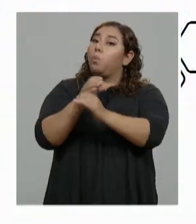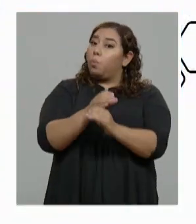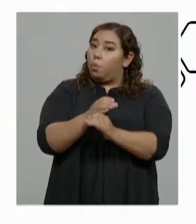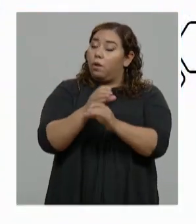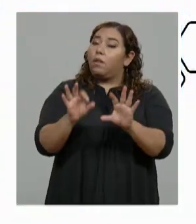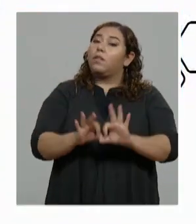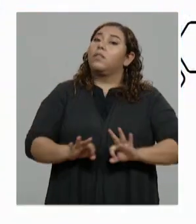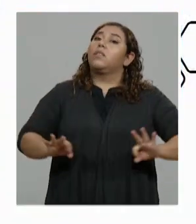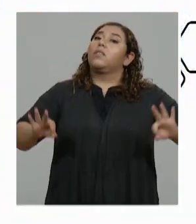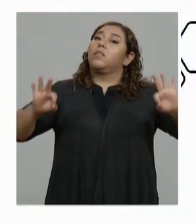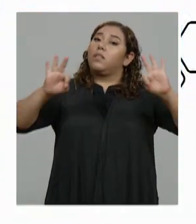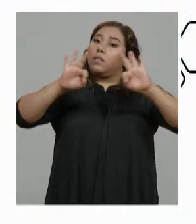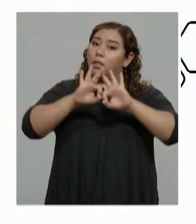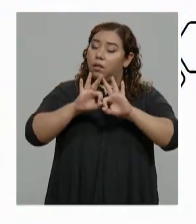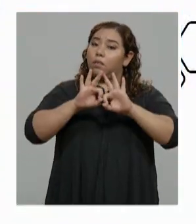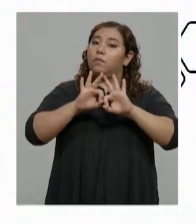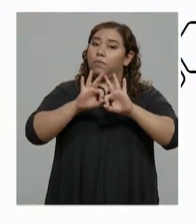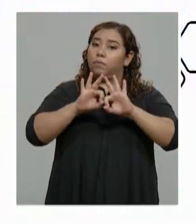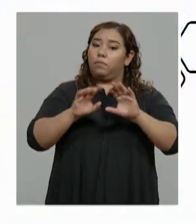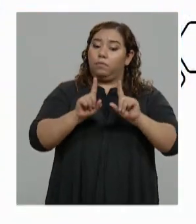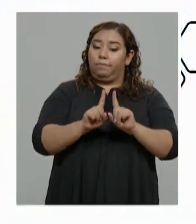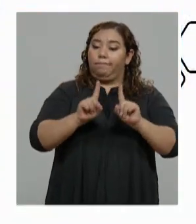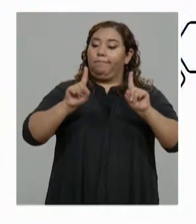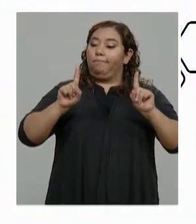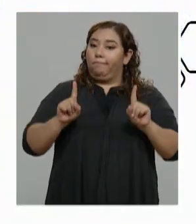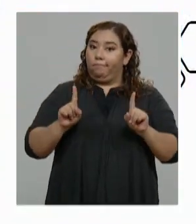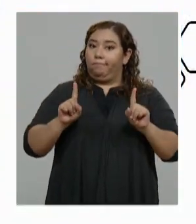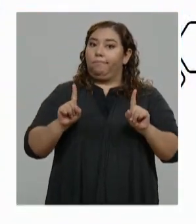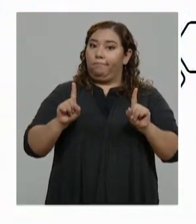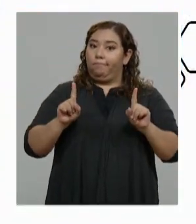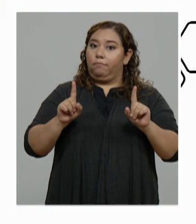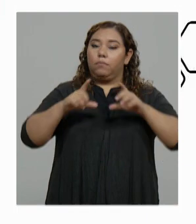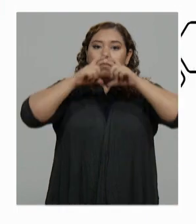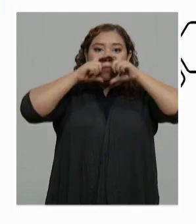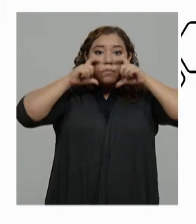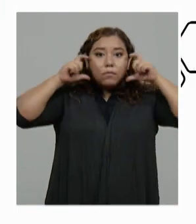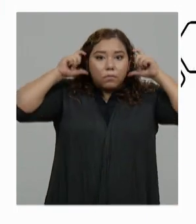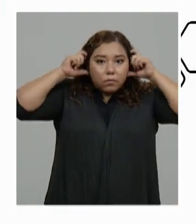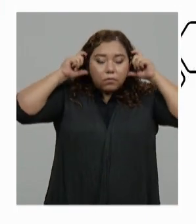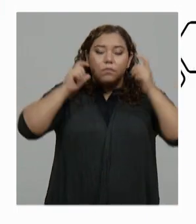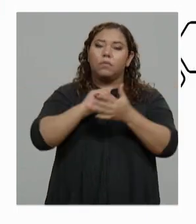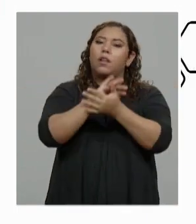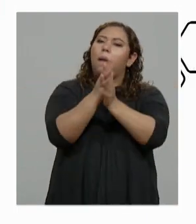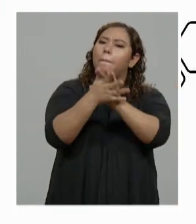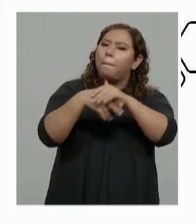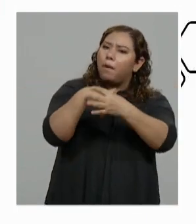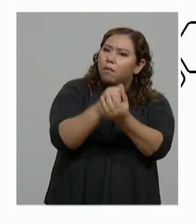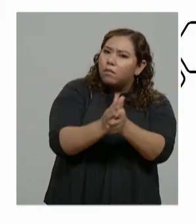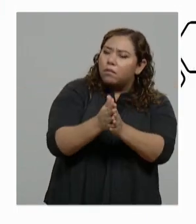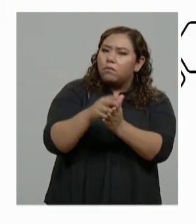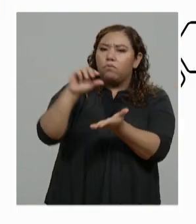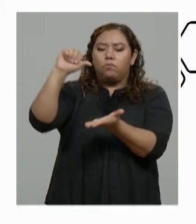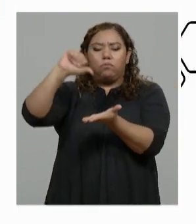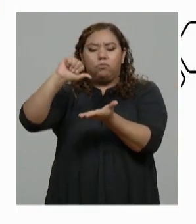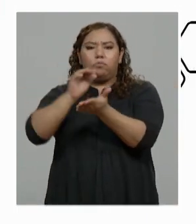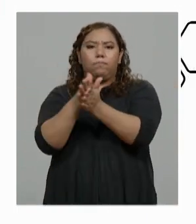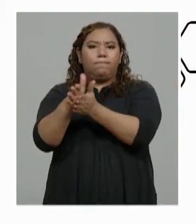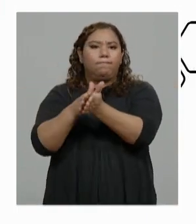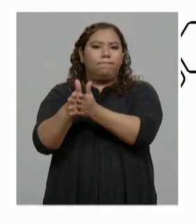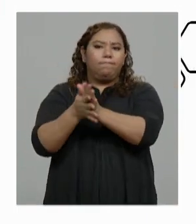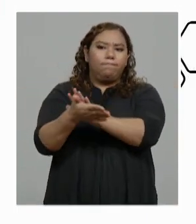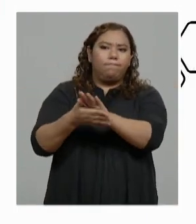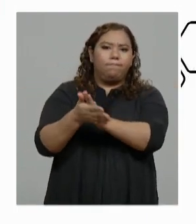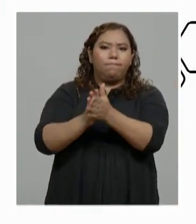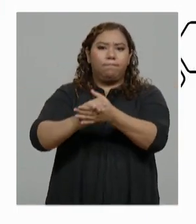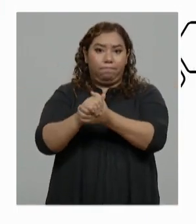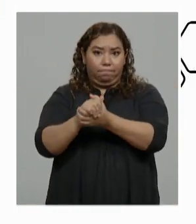porque guardar la distancia, dos metros, usar una mascarilla, lavarse las manos y usar gel, esto va a evitar que usted se